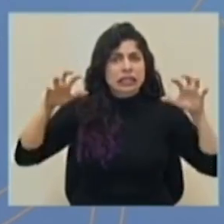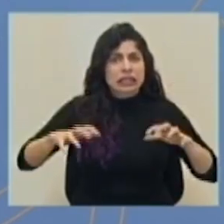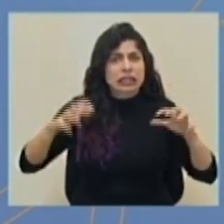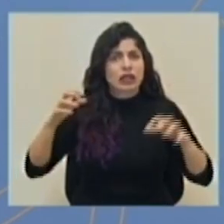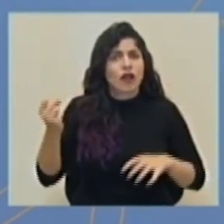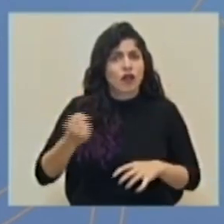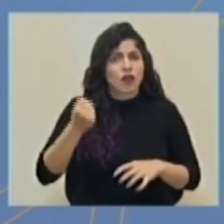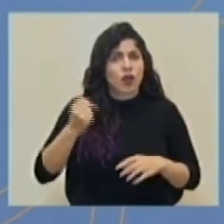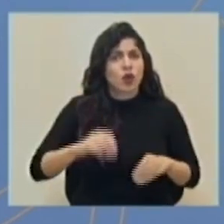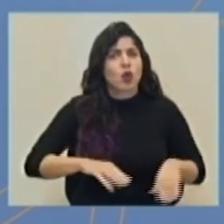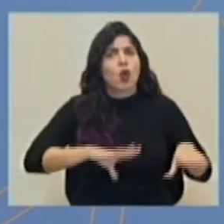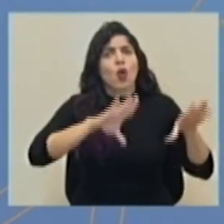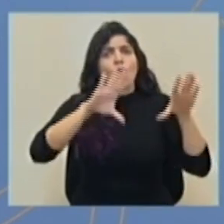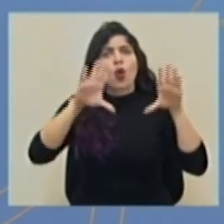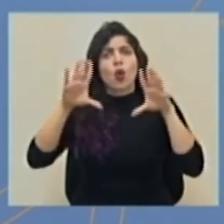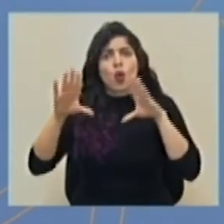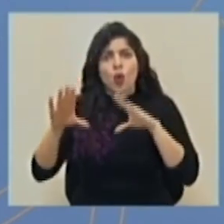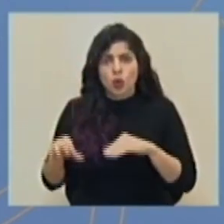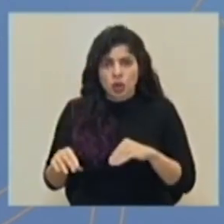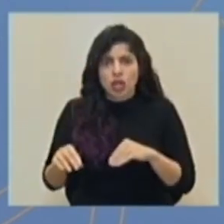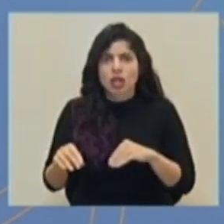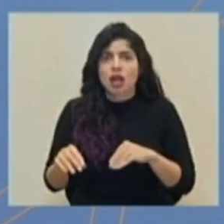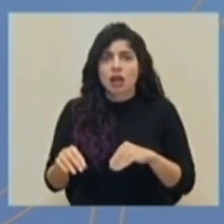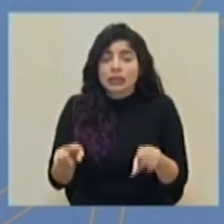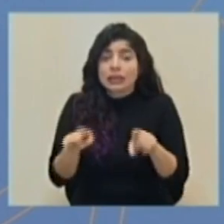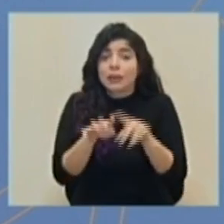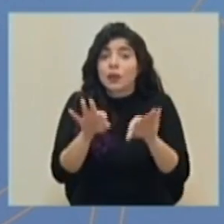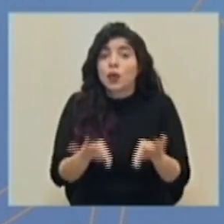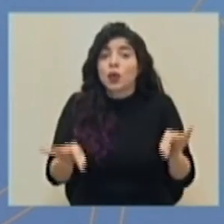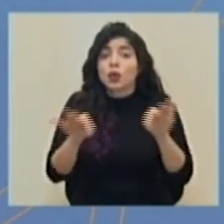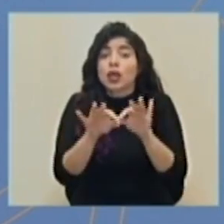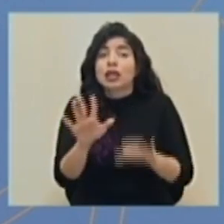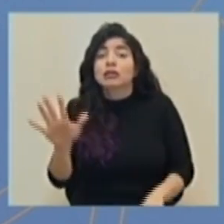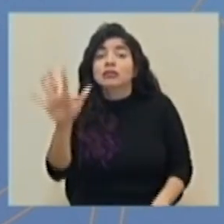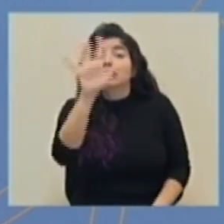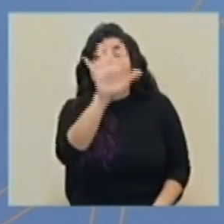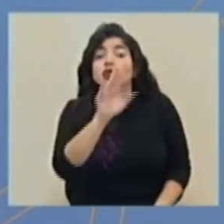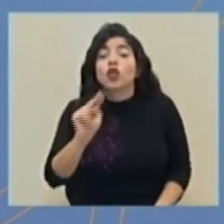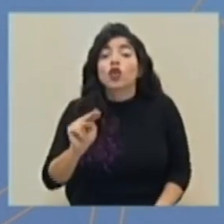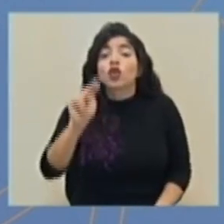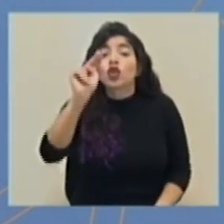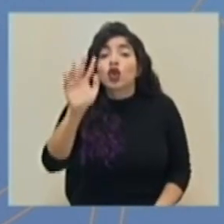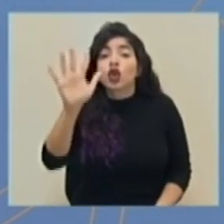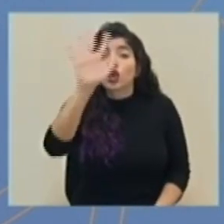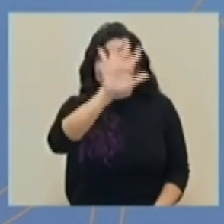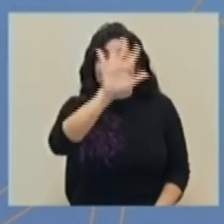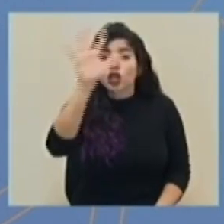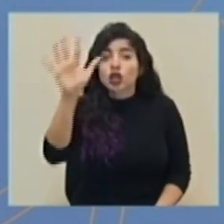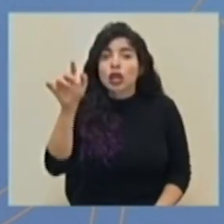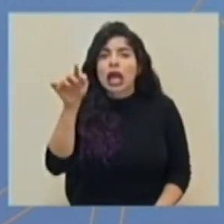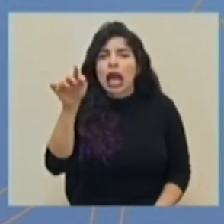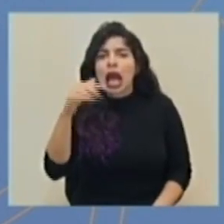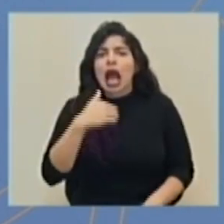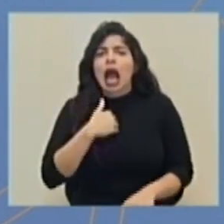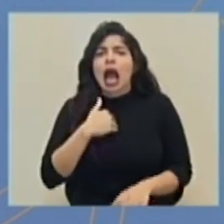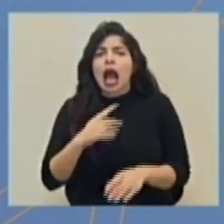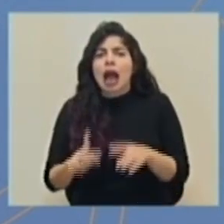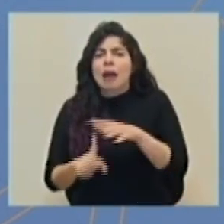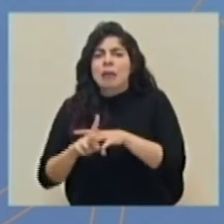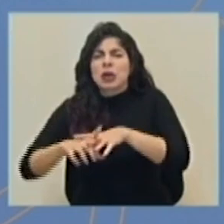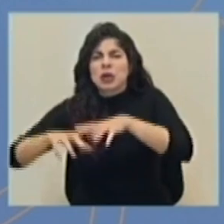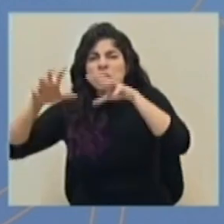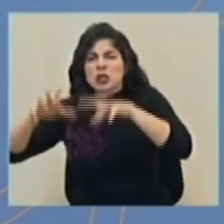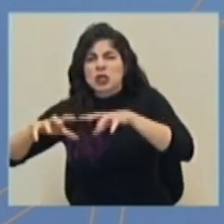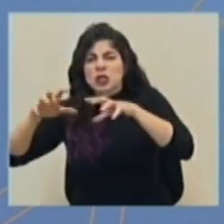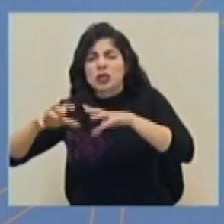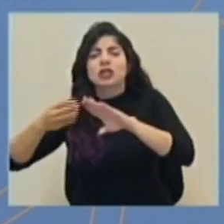todo el día, y también una cuestión importante es que en la zona norte también hemos tenido núcleos importantes de lluvia en